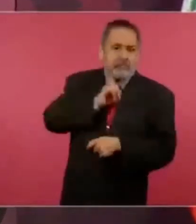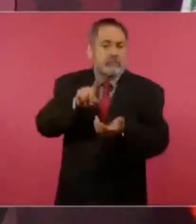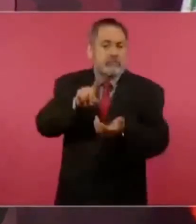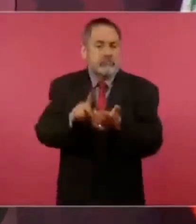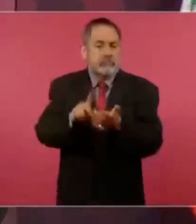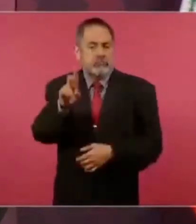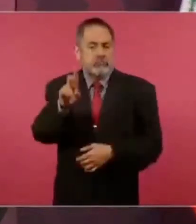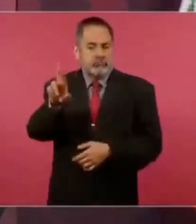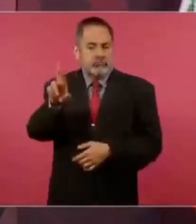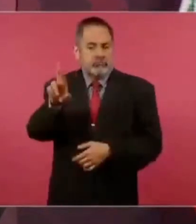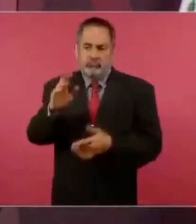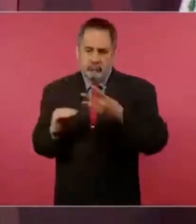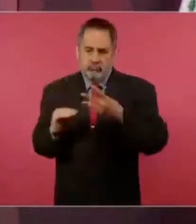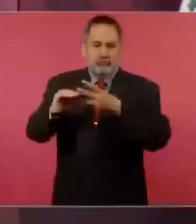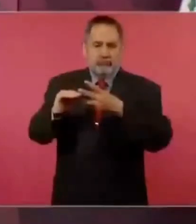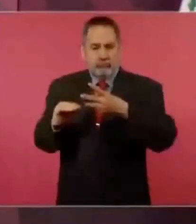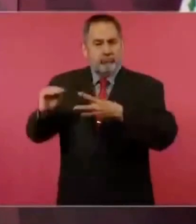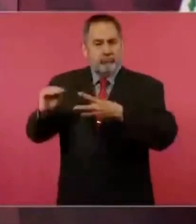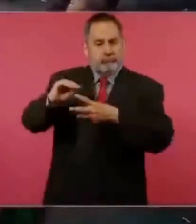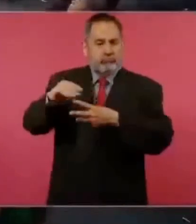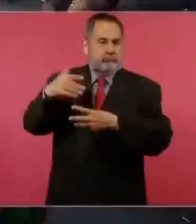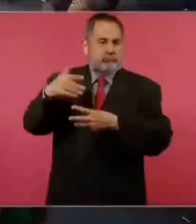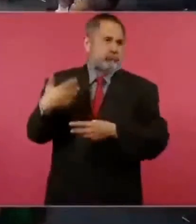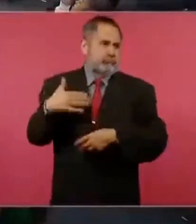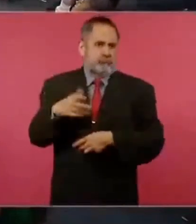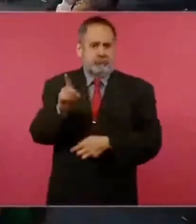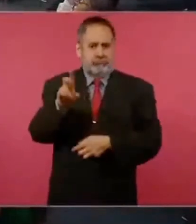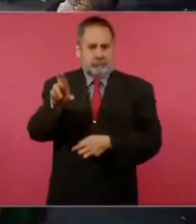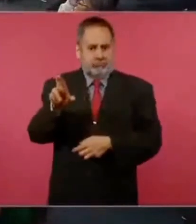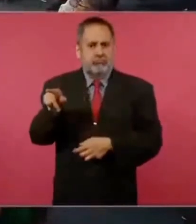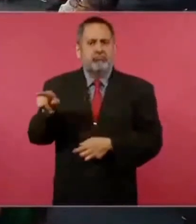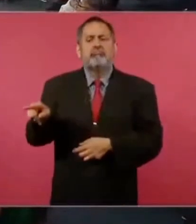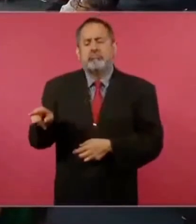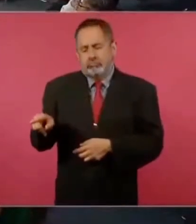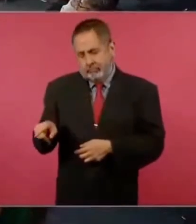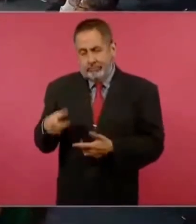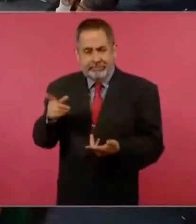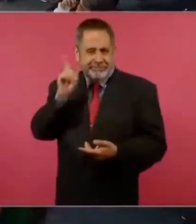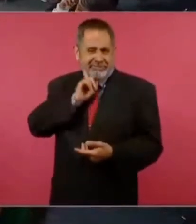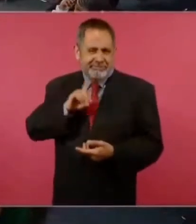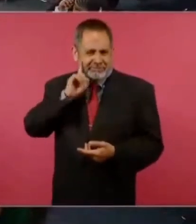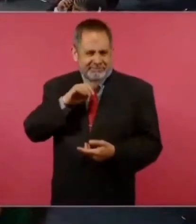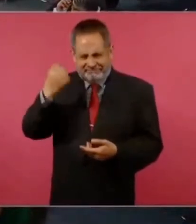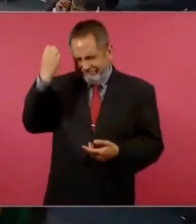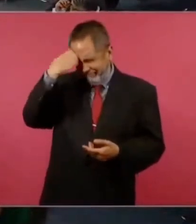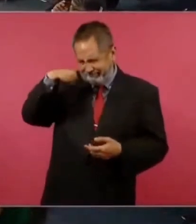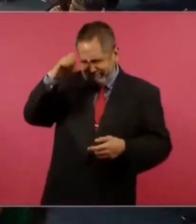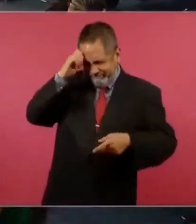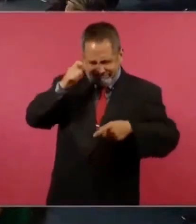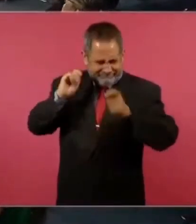doctora, es una mujer con mucha experiencia en